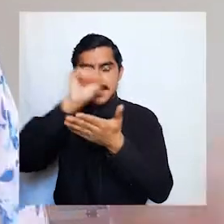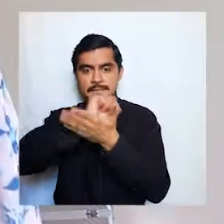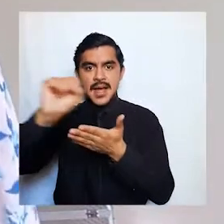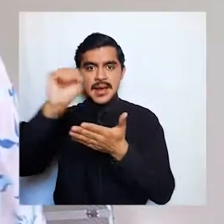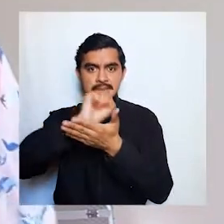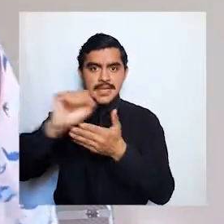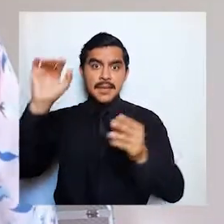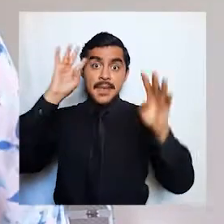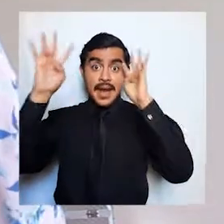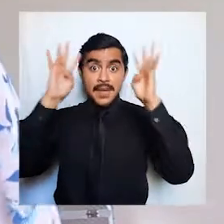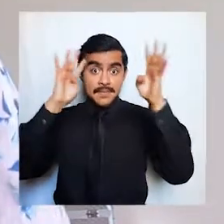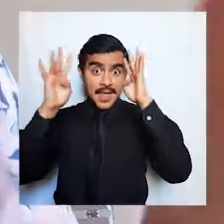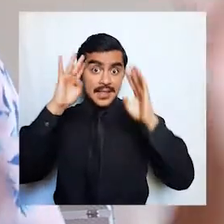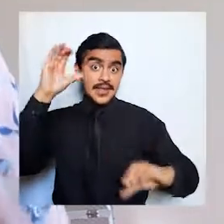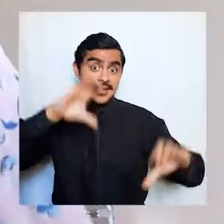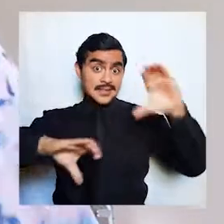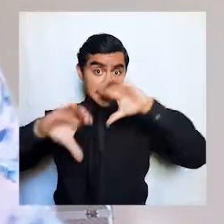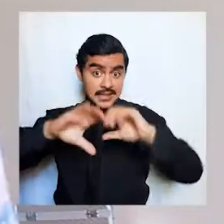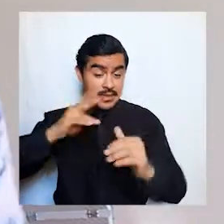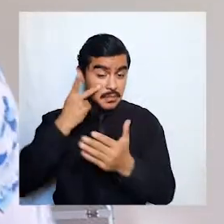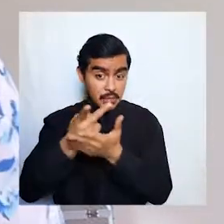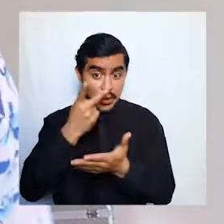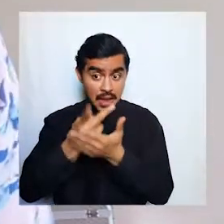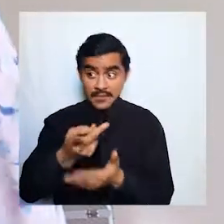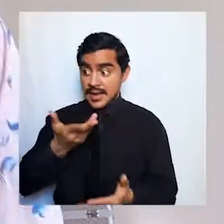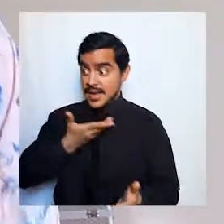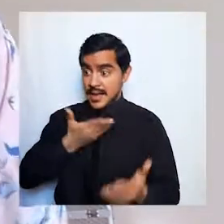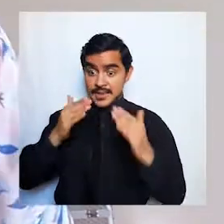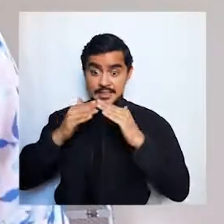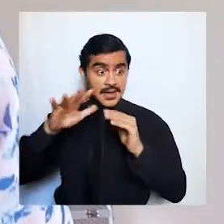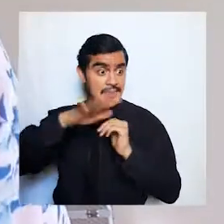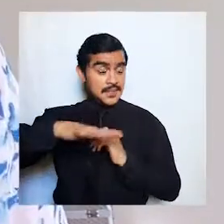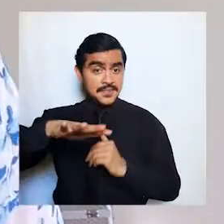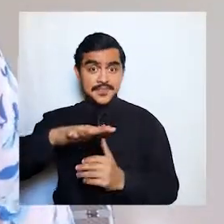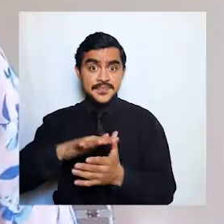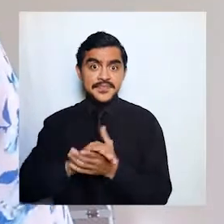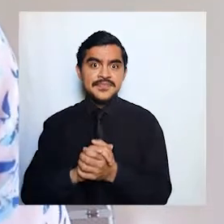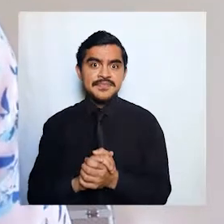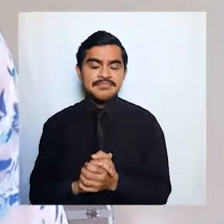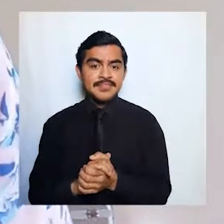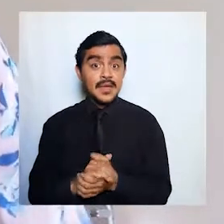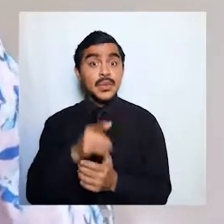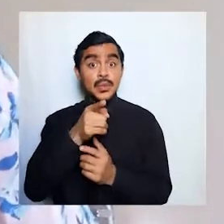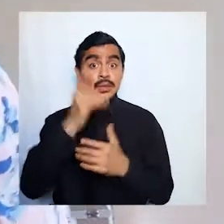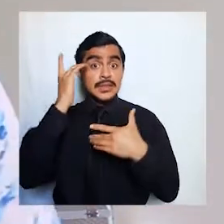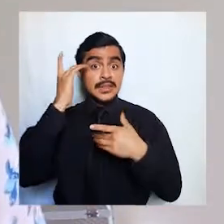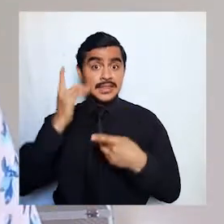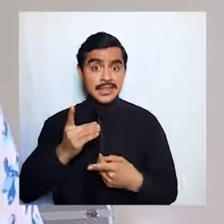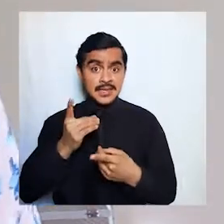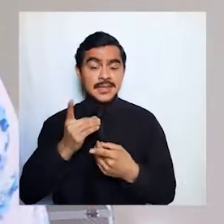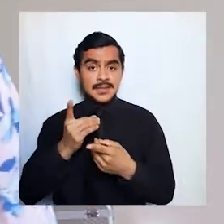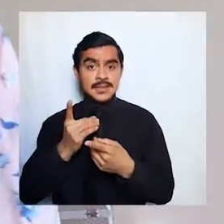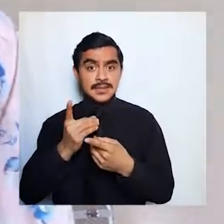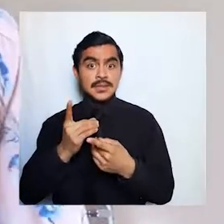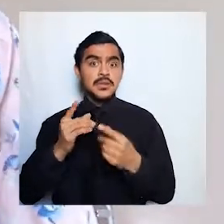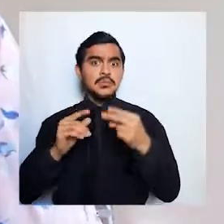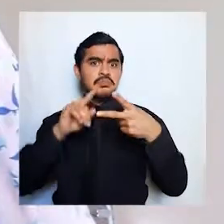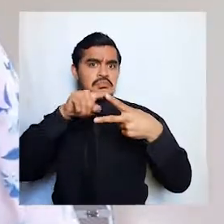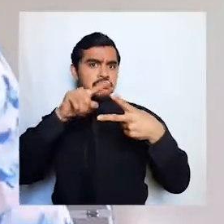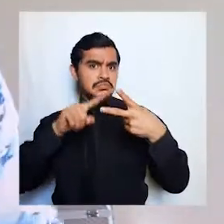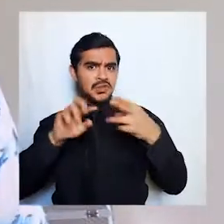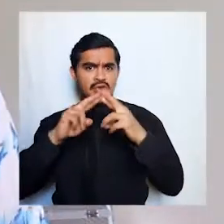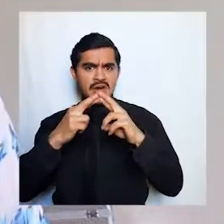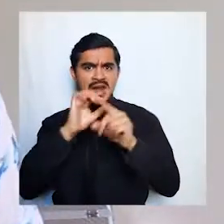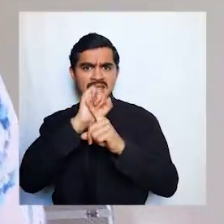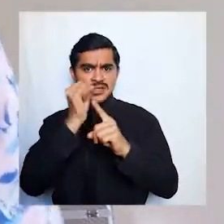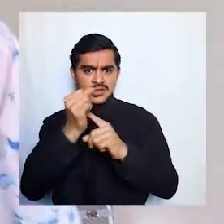hacer inventos científicos en tu casa con cosas que tienes experimentos entonces vos decidís entrar a dos redes sociales